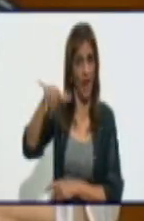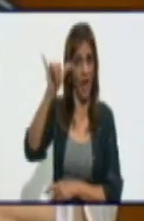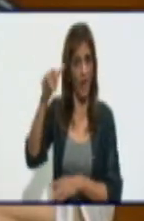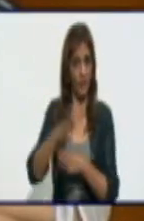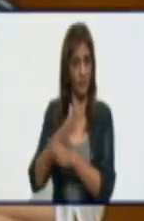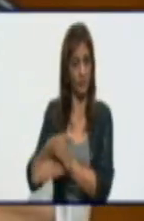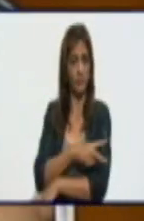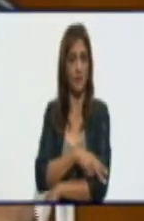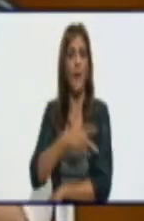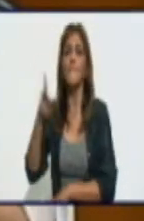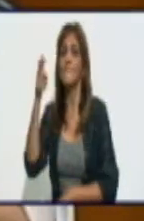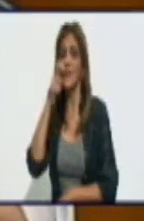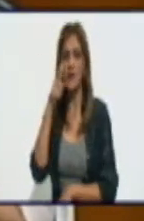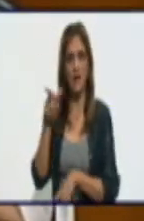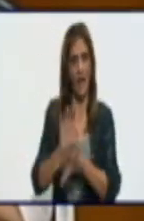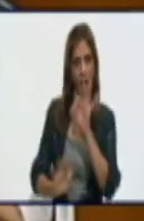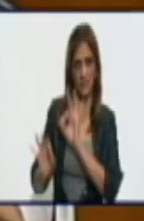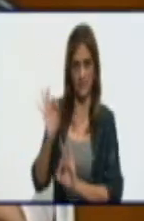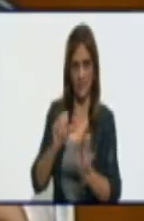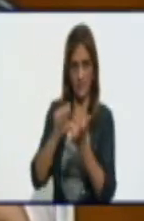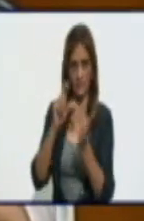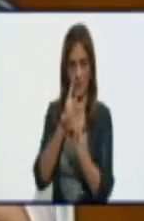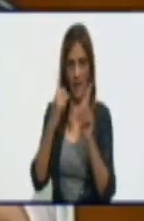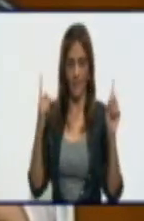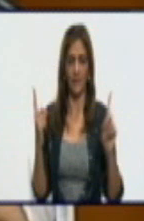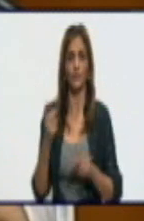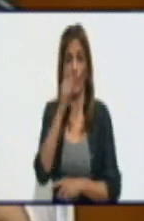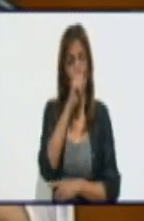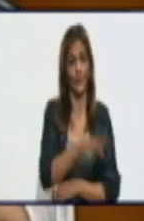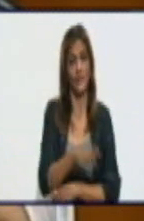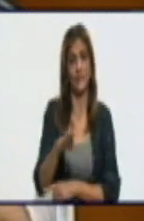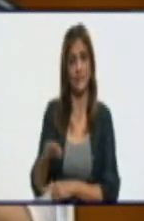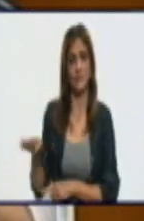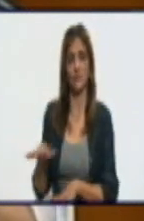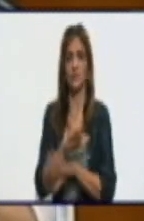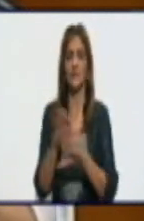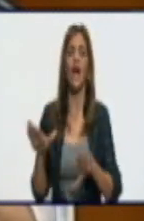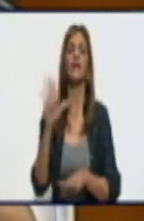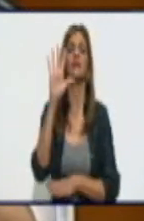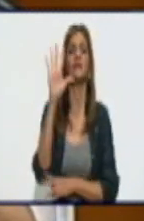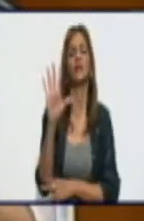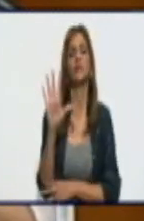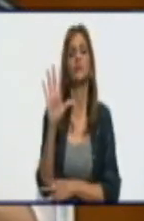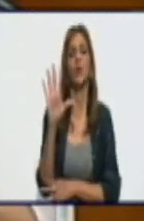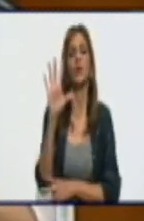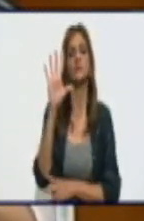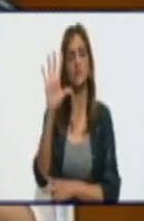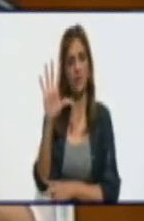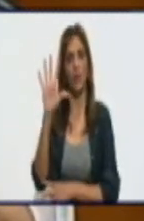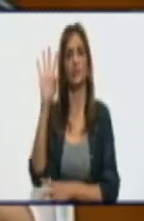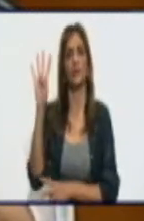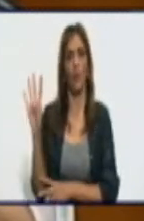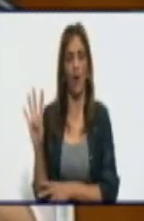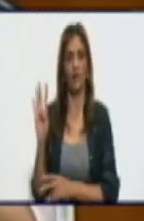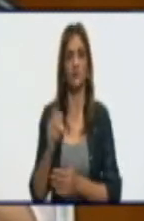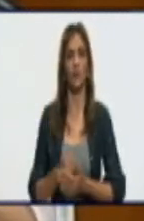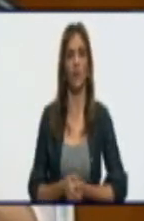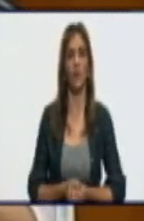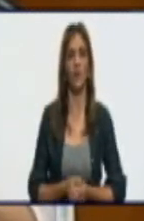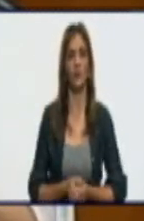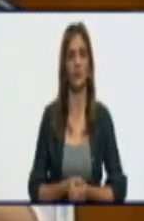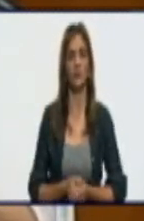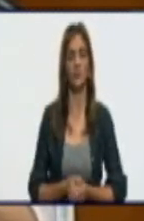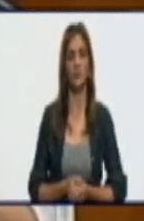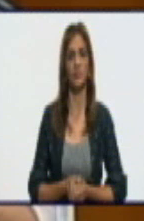vigilancia de viajeros internacionales. En la edad pediátrica acumulamos ya 554, en el